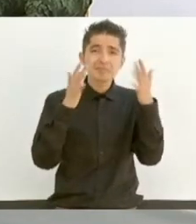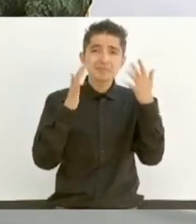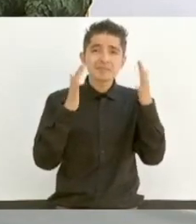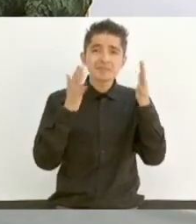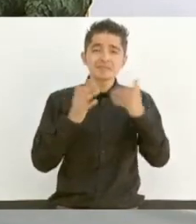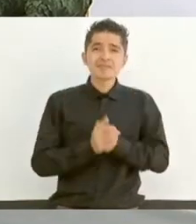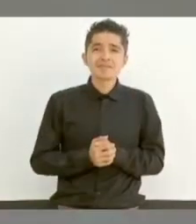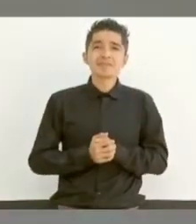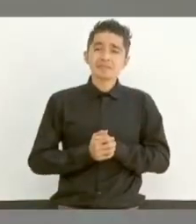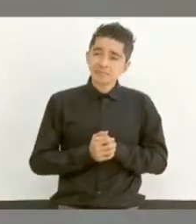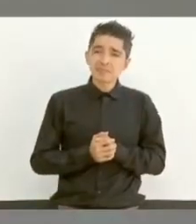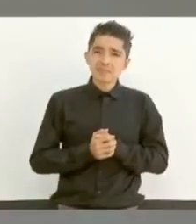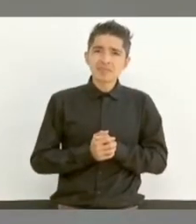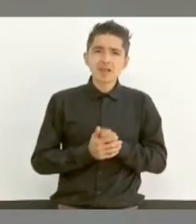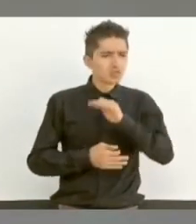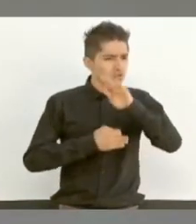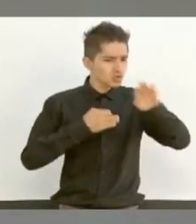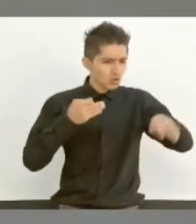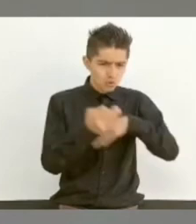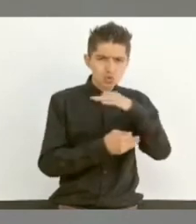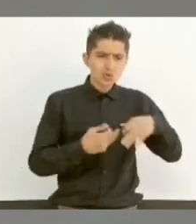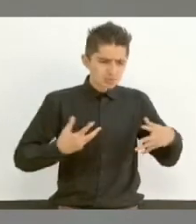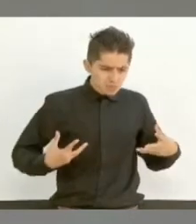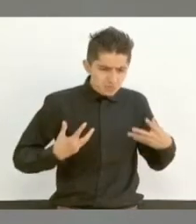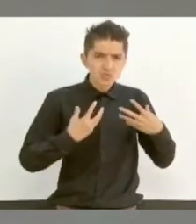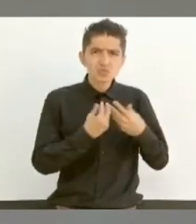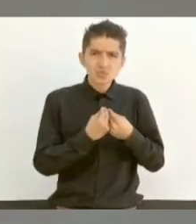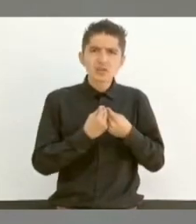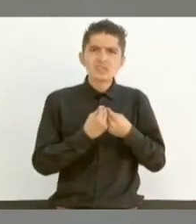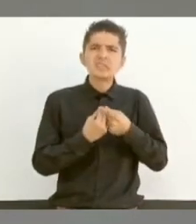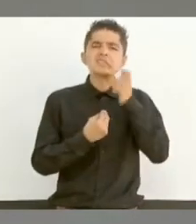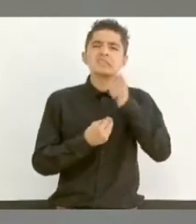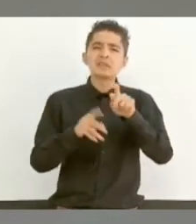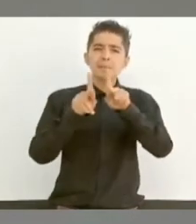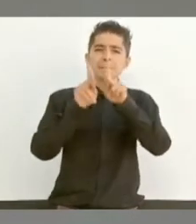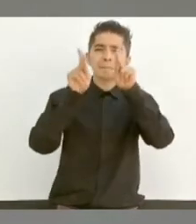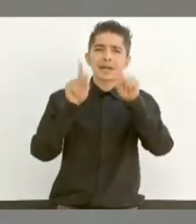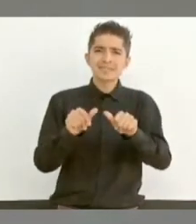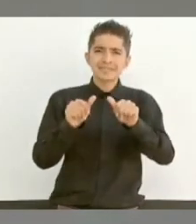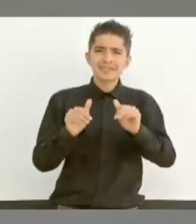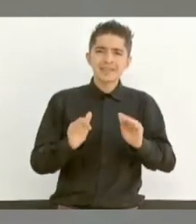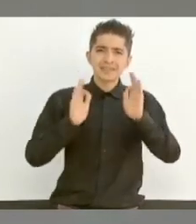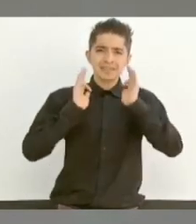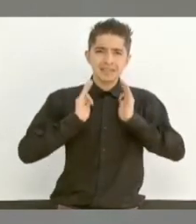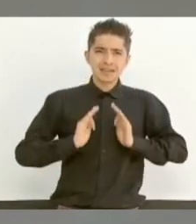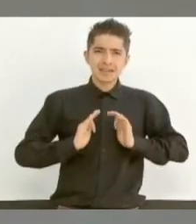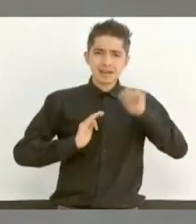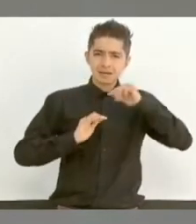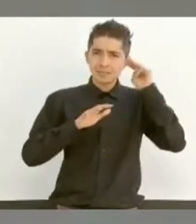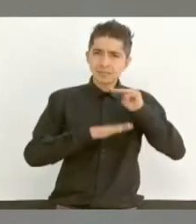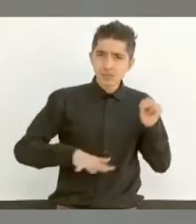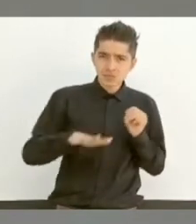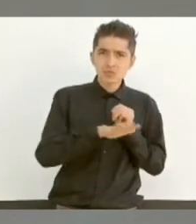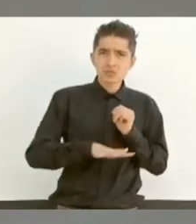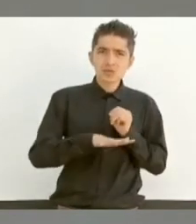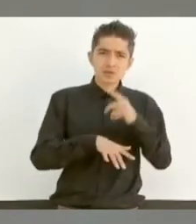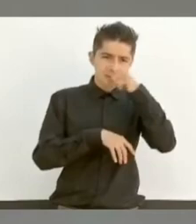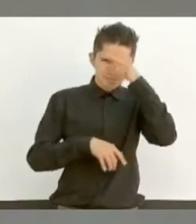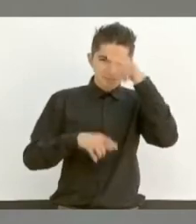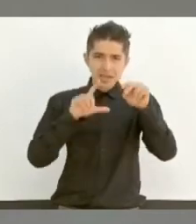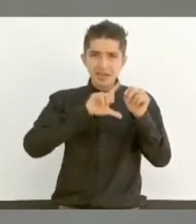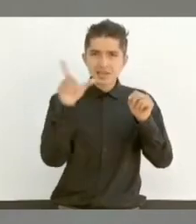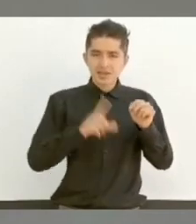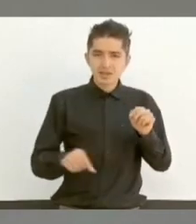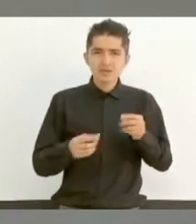Y vamos todos juntos a lograr la paz y la tranquilidad en Michoacán y en México.